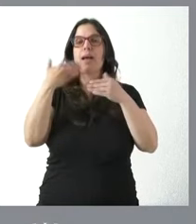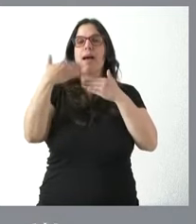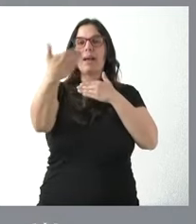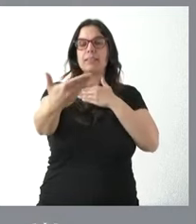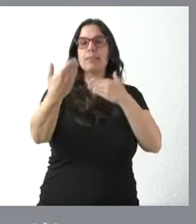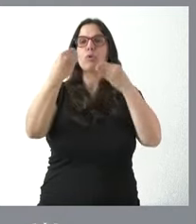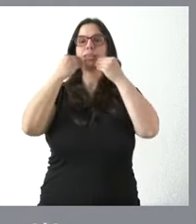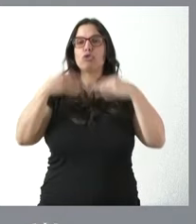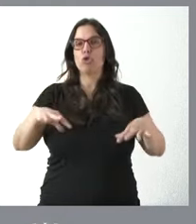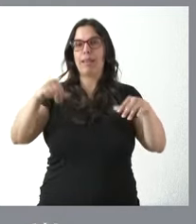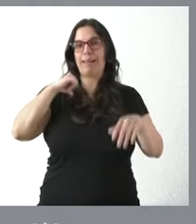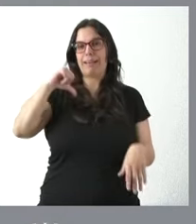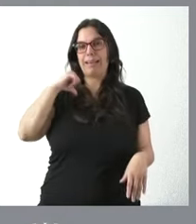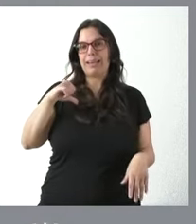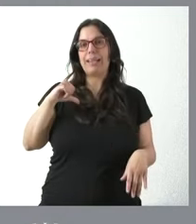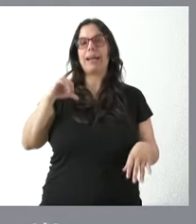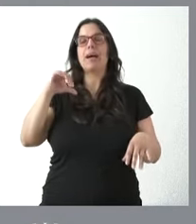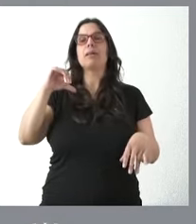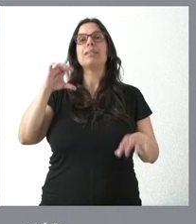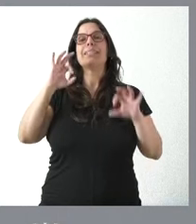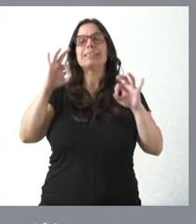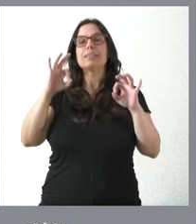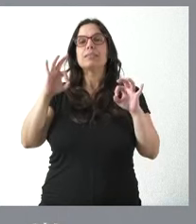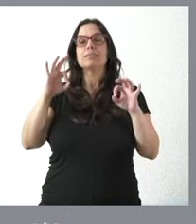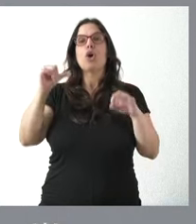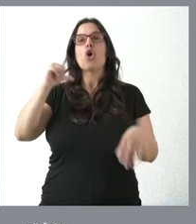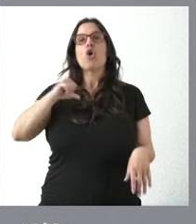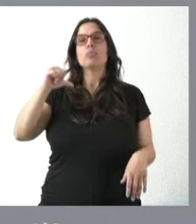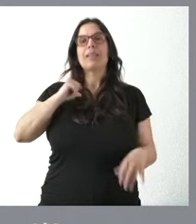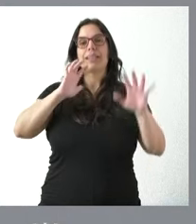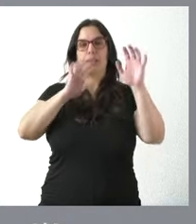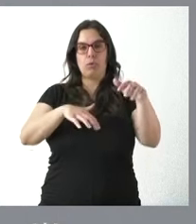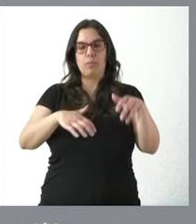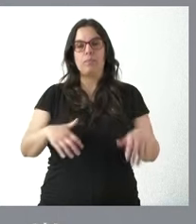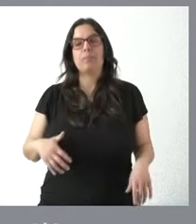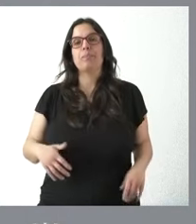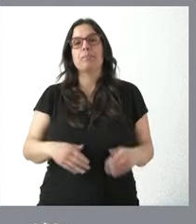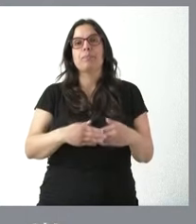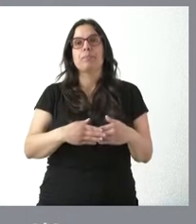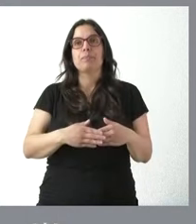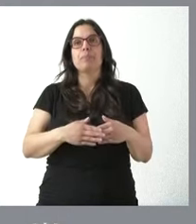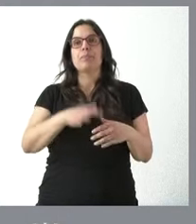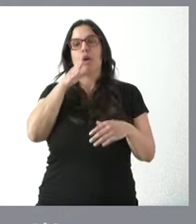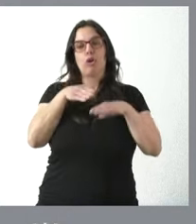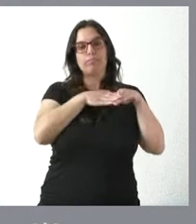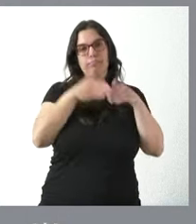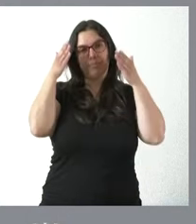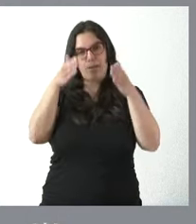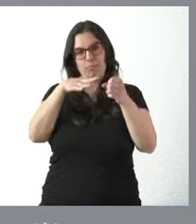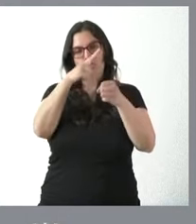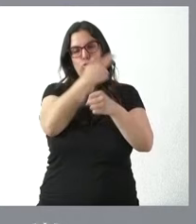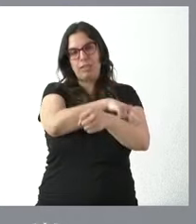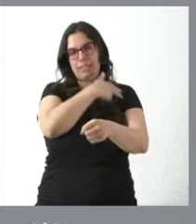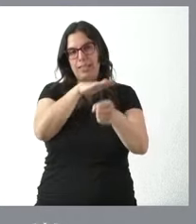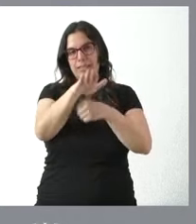Clínicas en el Complejo Asistencial de León. Entramos con ello al ámbito de las actuaciones en materia